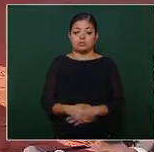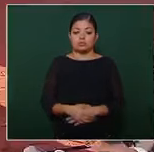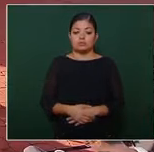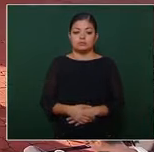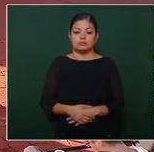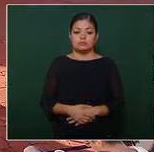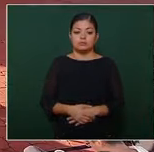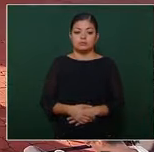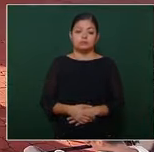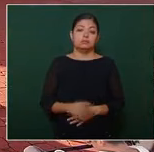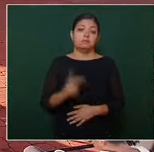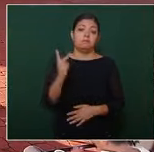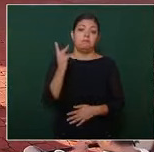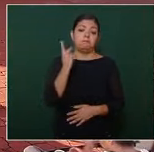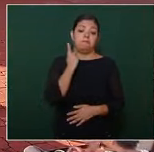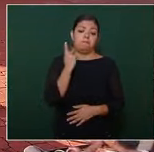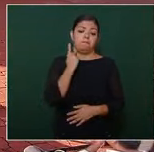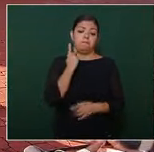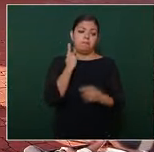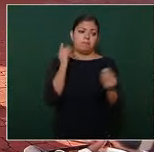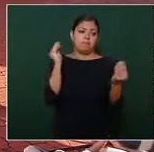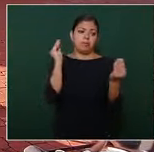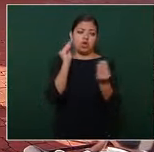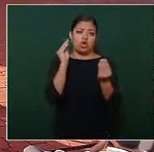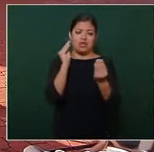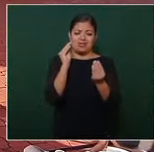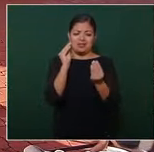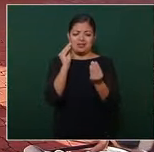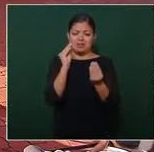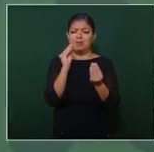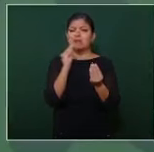la política se inventó para evitar la guerra